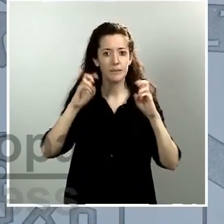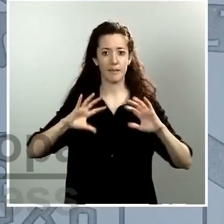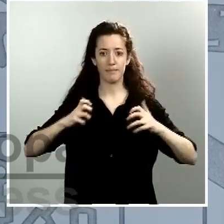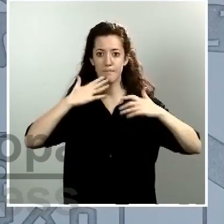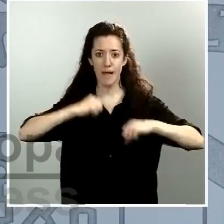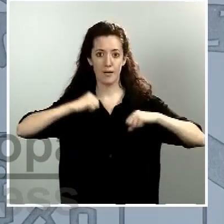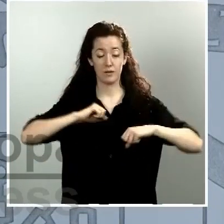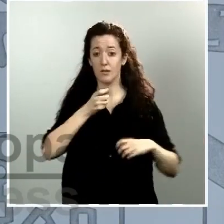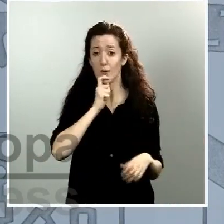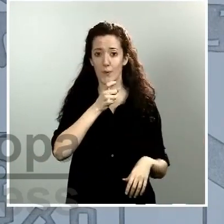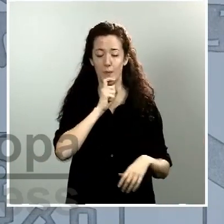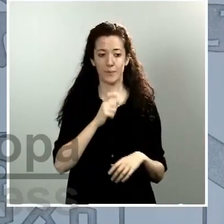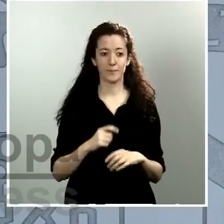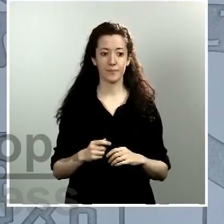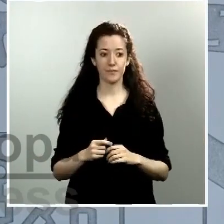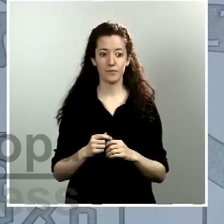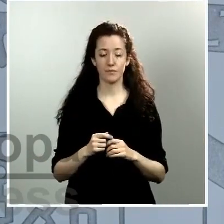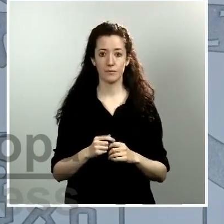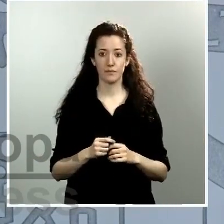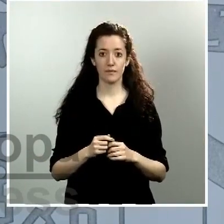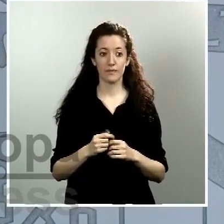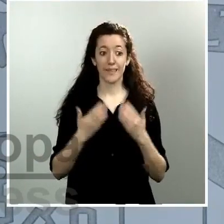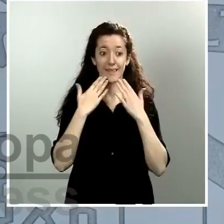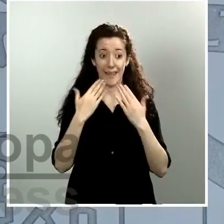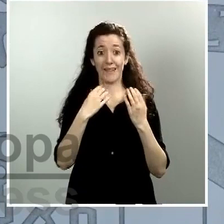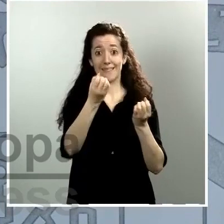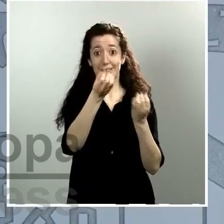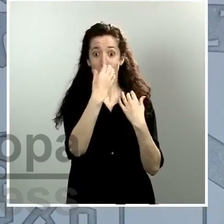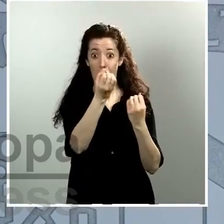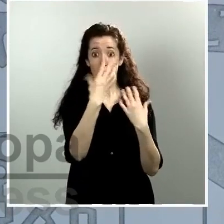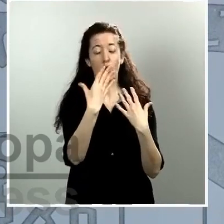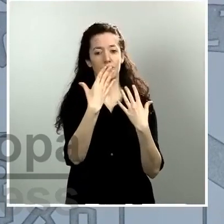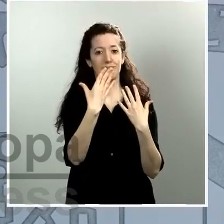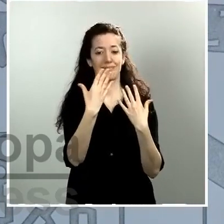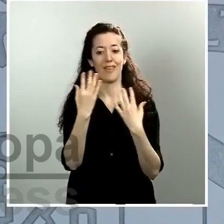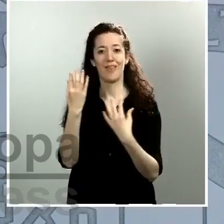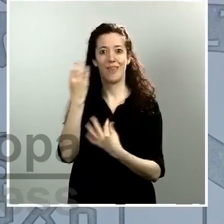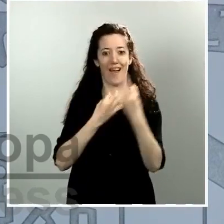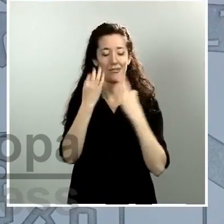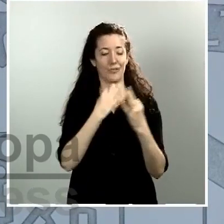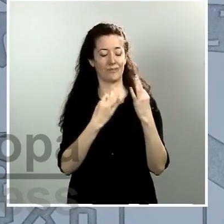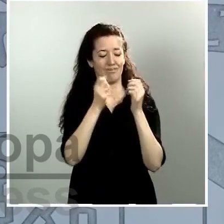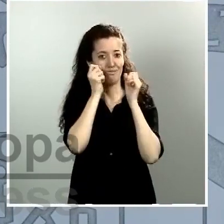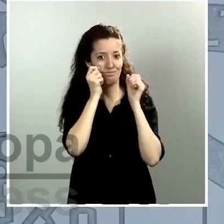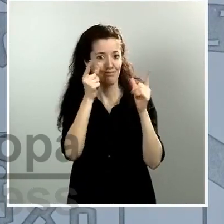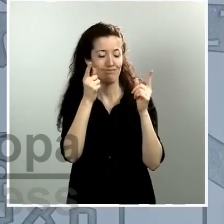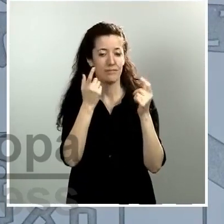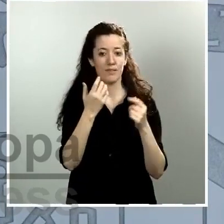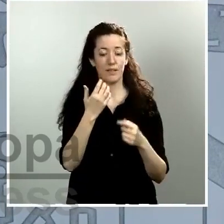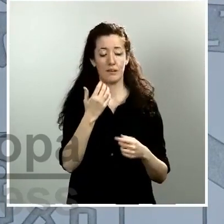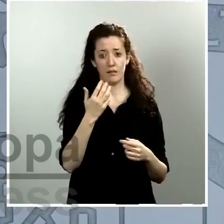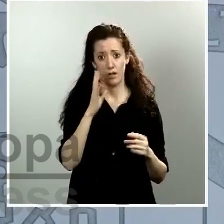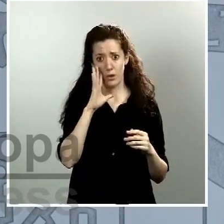datos a partir de esa información que pueden ser interesantes. Sabemos que obviamente no todas las residencias de ancianos han sido